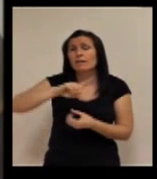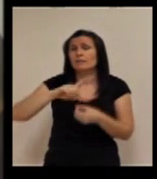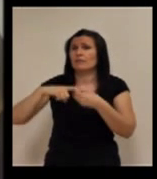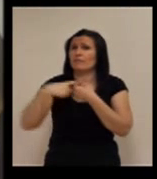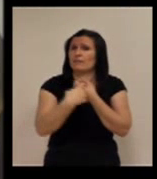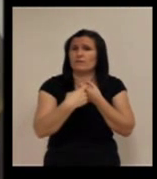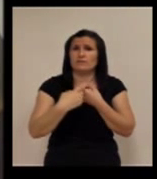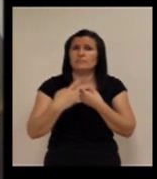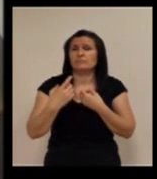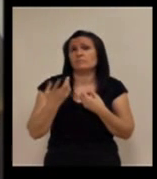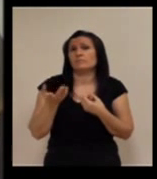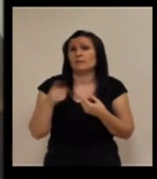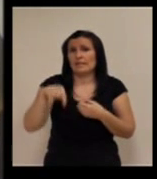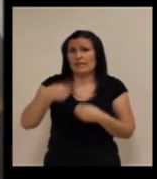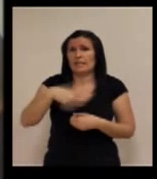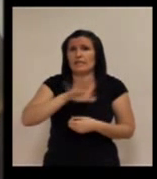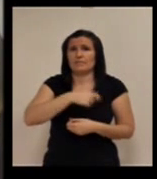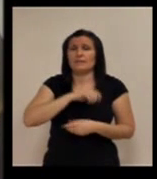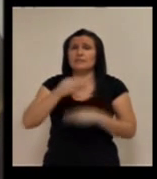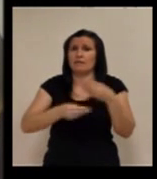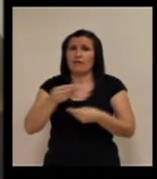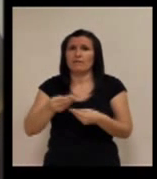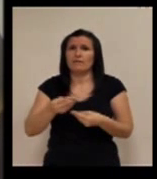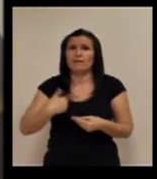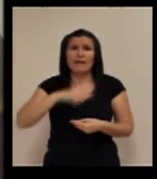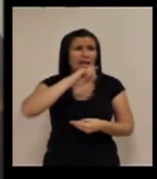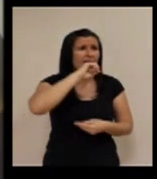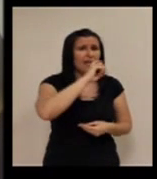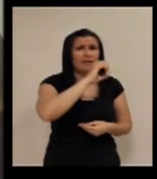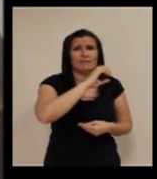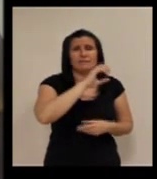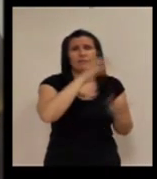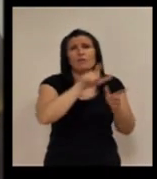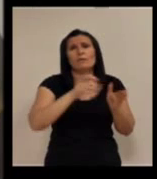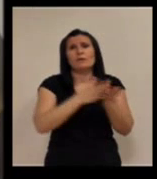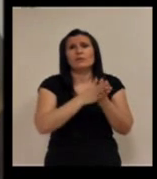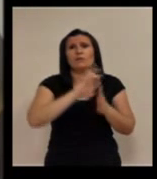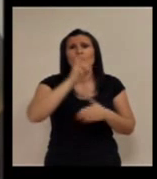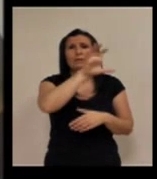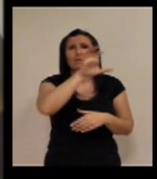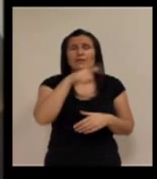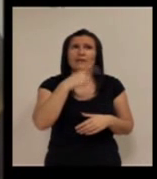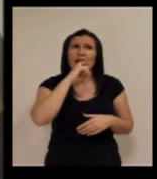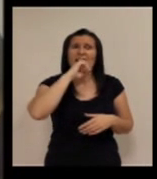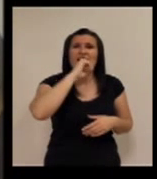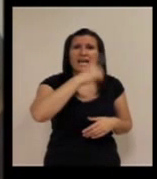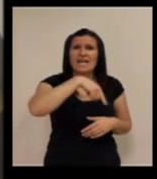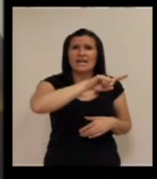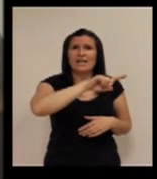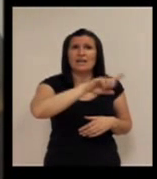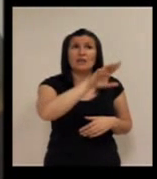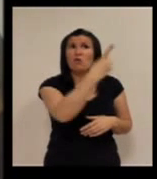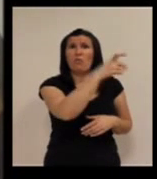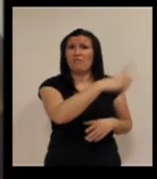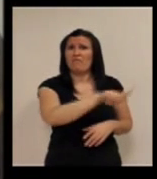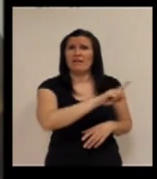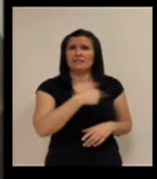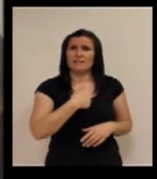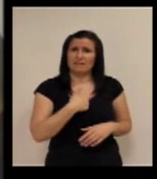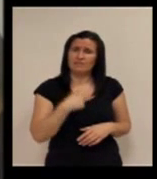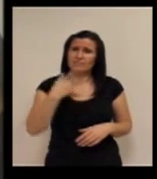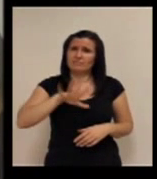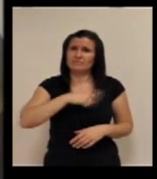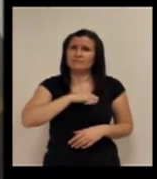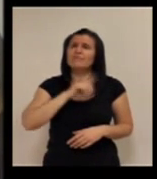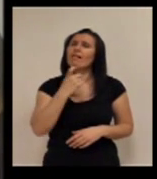aplicaciones brutales. Y ahí me dan envidia mis compañeros de desarrollo de otros países porque todo esto no lo necesitan. Sí, es